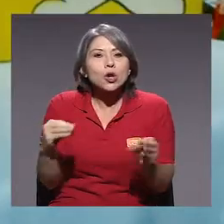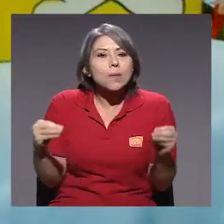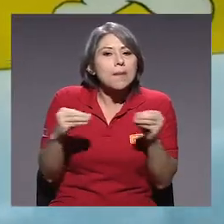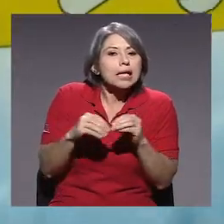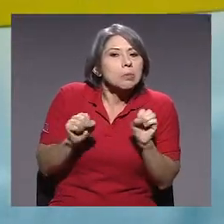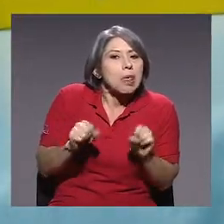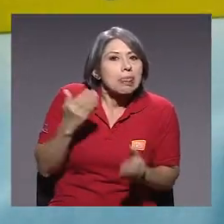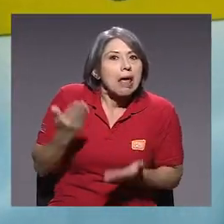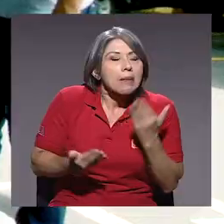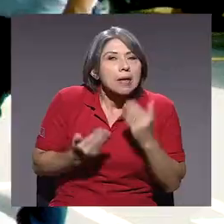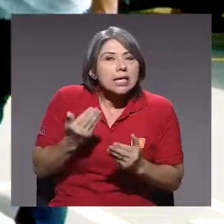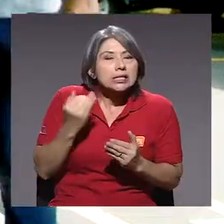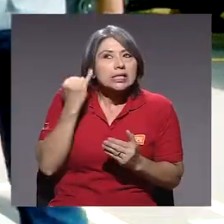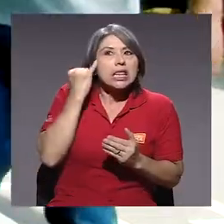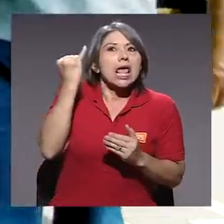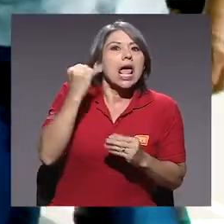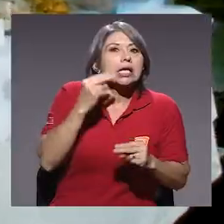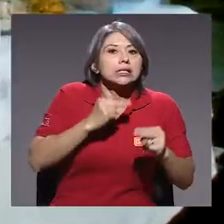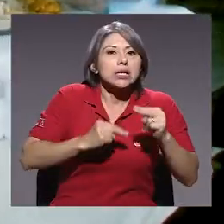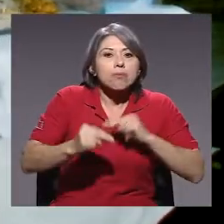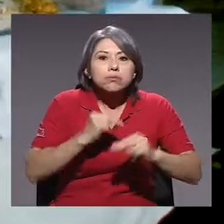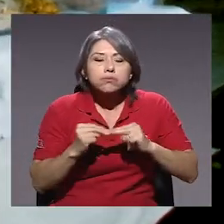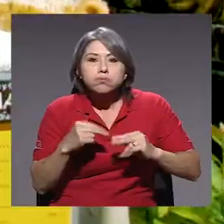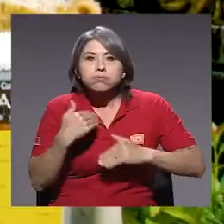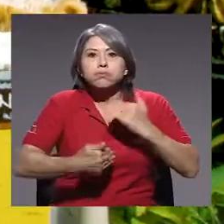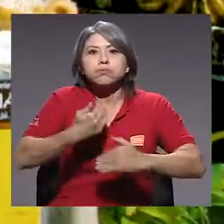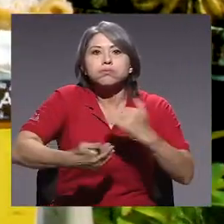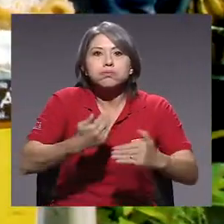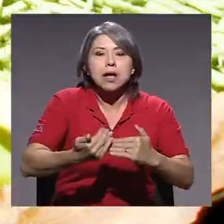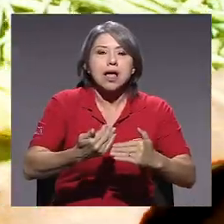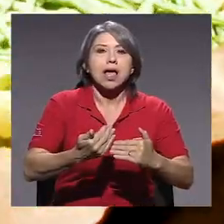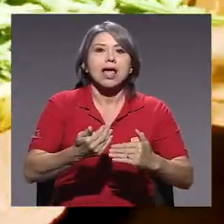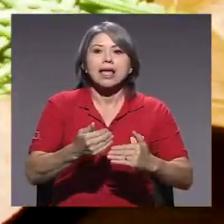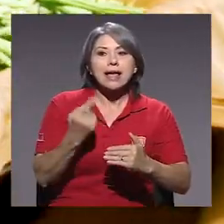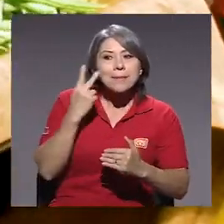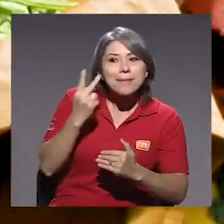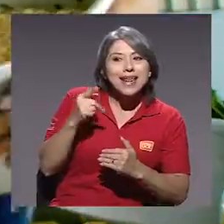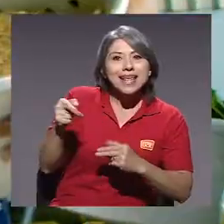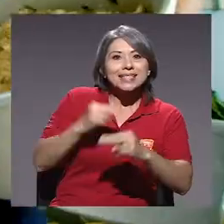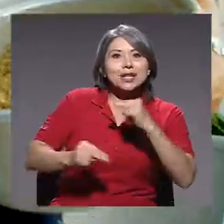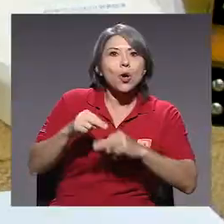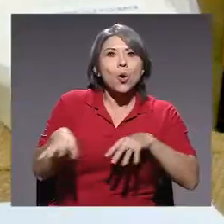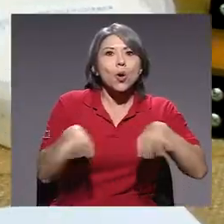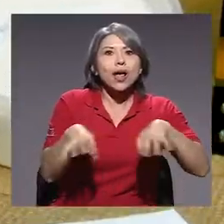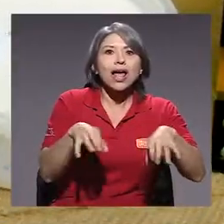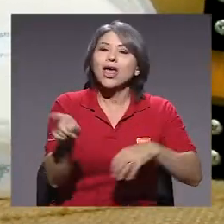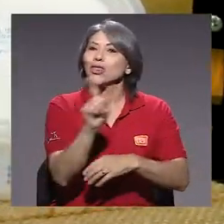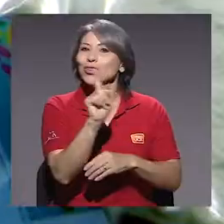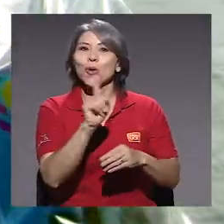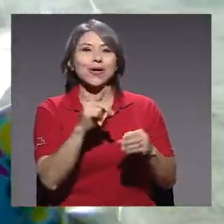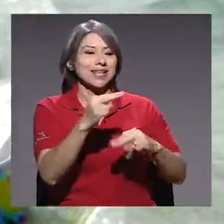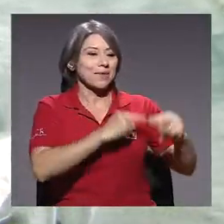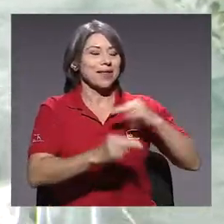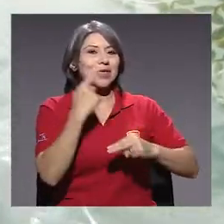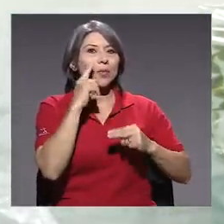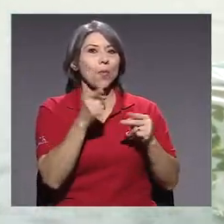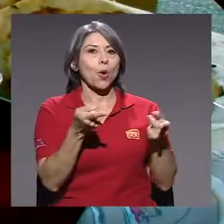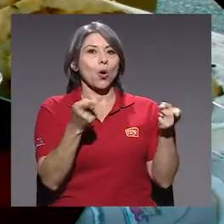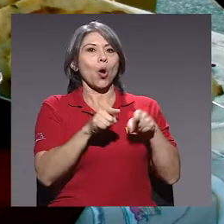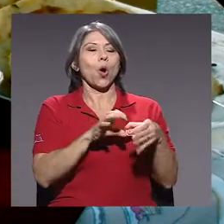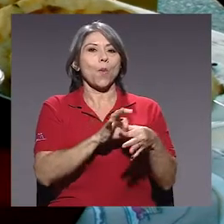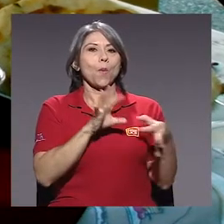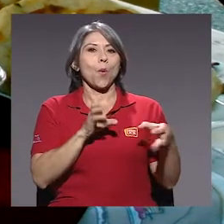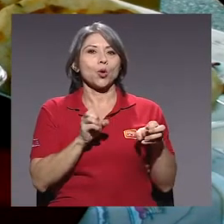más potencial de acceder al mercado, que sean ideas innovadoras. Es un emprendimiento muy dinámico, pero no es el emprendimiento por oportunidad, no es el